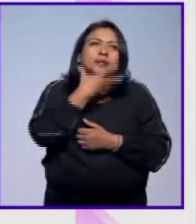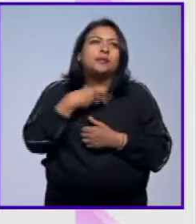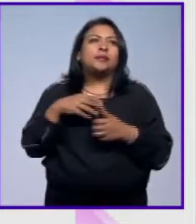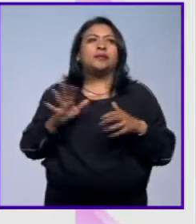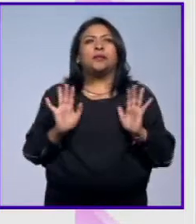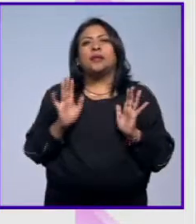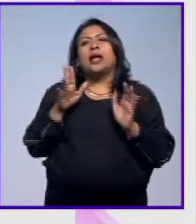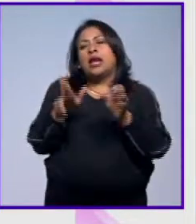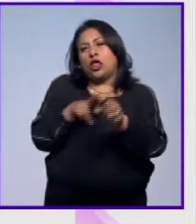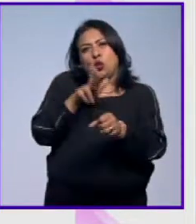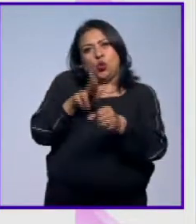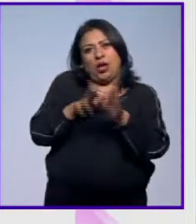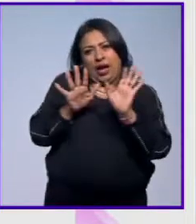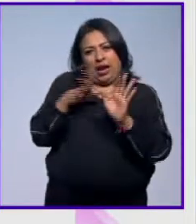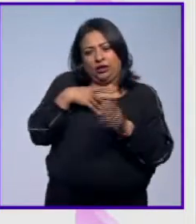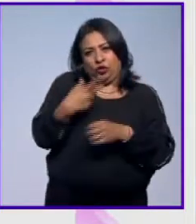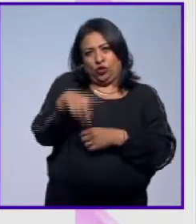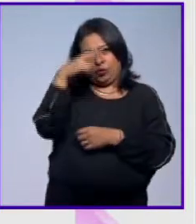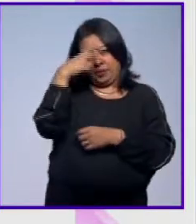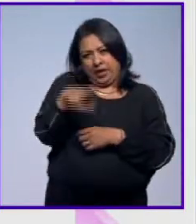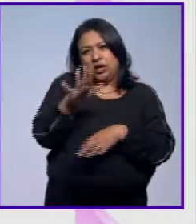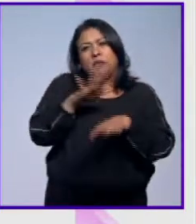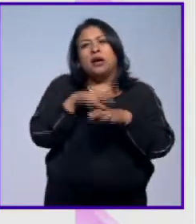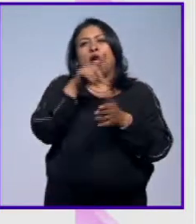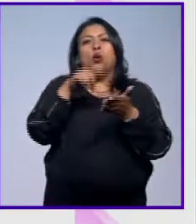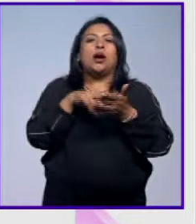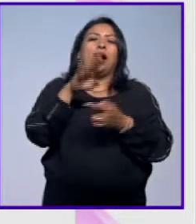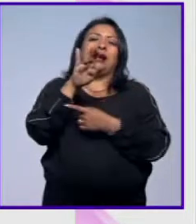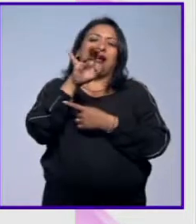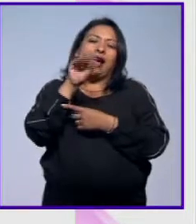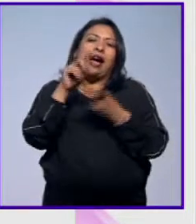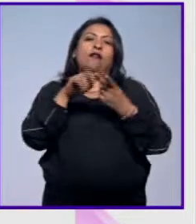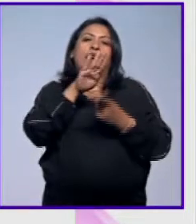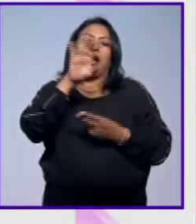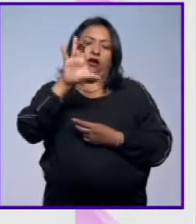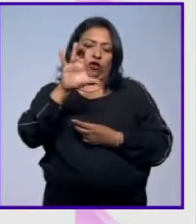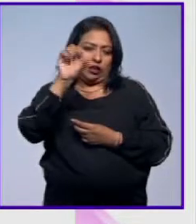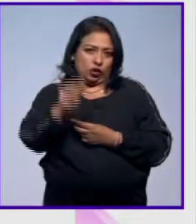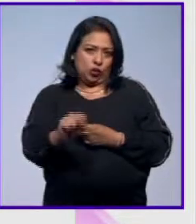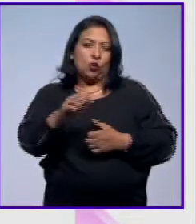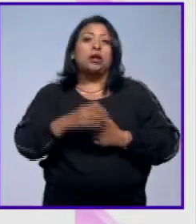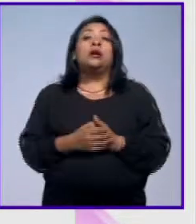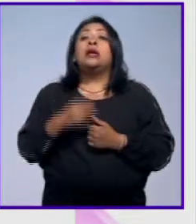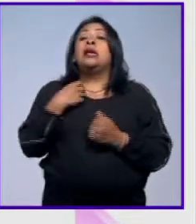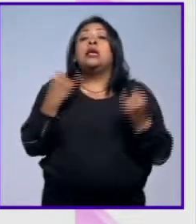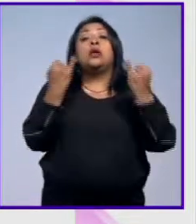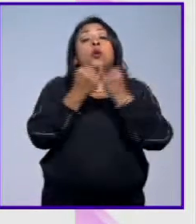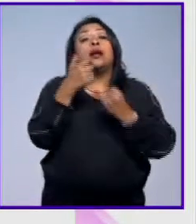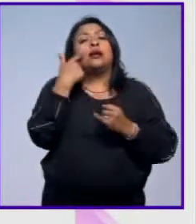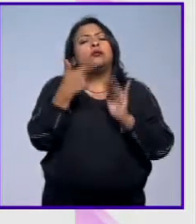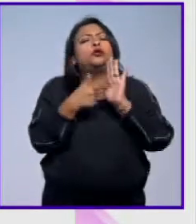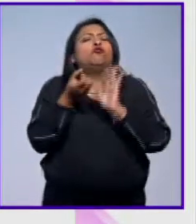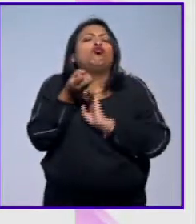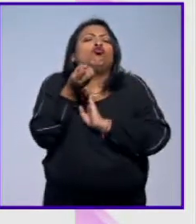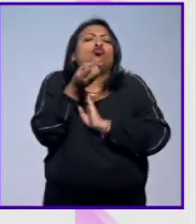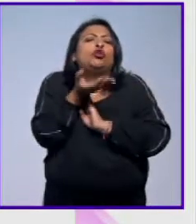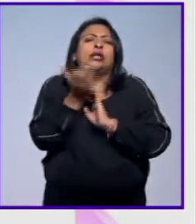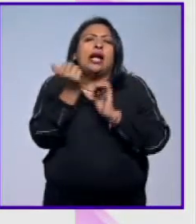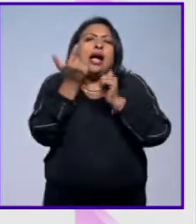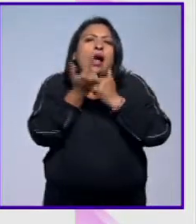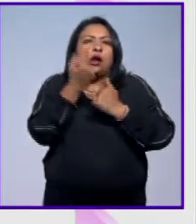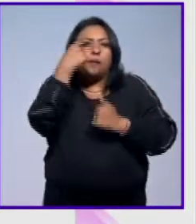naturales que hay en nuestro país, en especial en Los Cabos, en la Baja California Sur, pero igual tratar de dar nuestro garinto de arena y